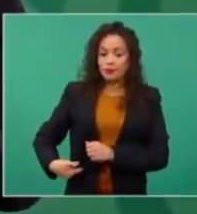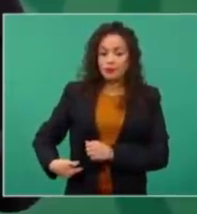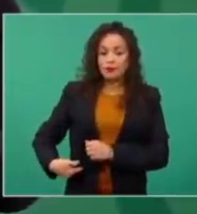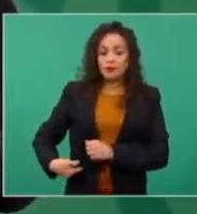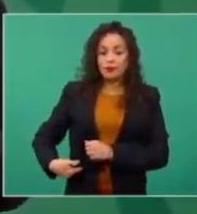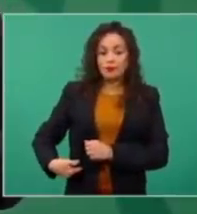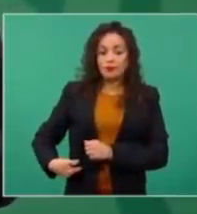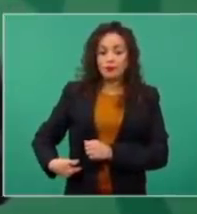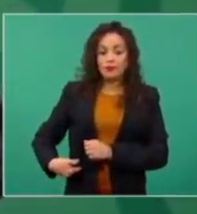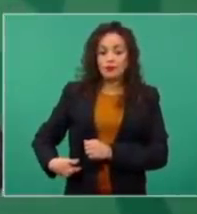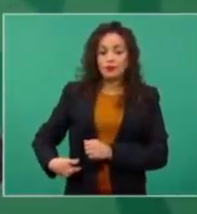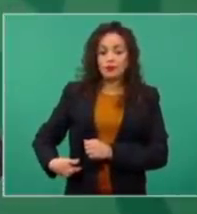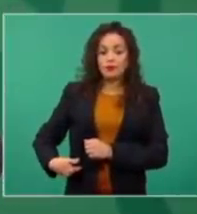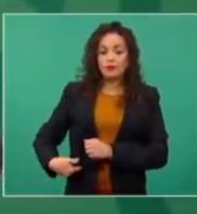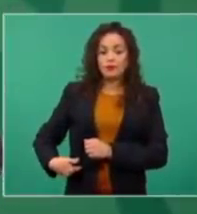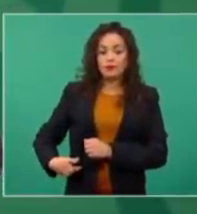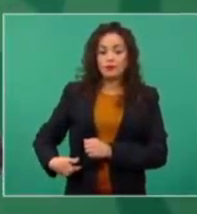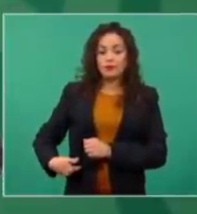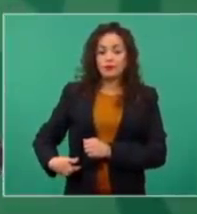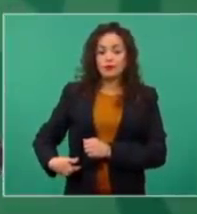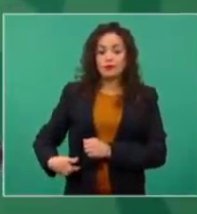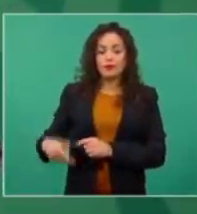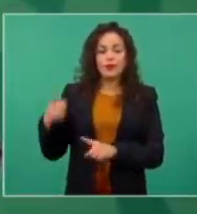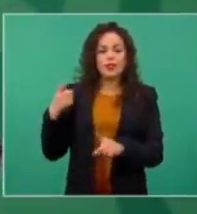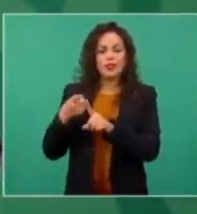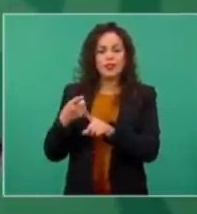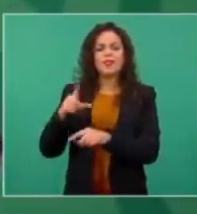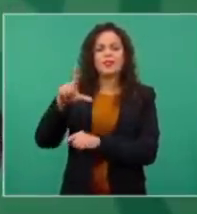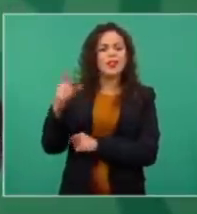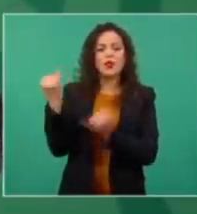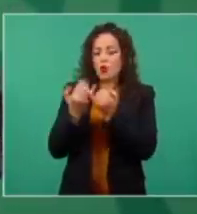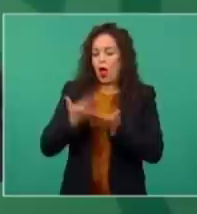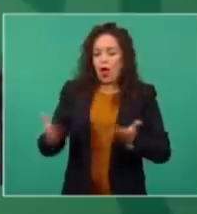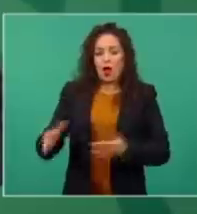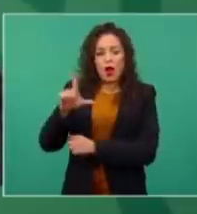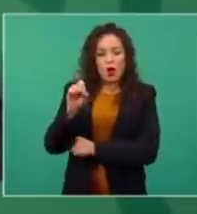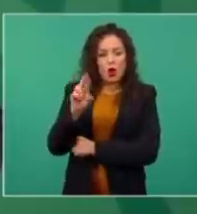Lorenzo Córdoba.